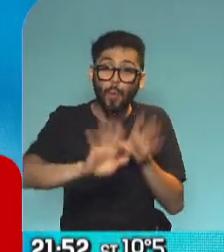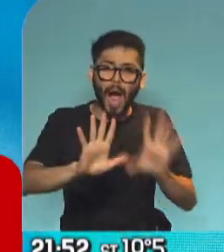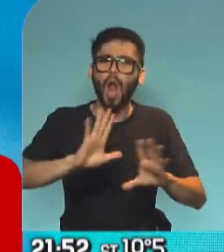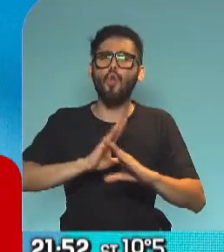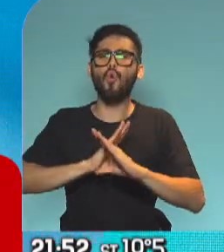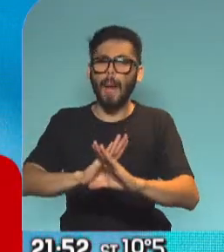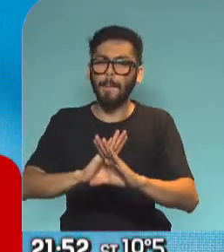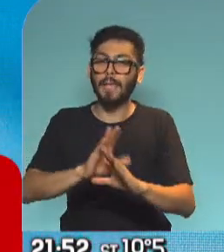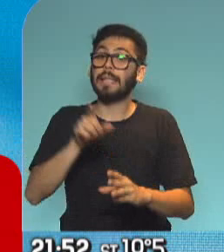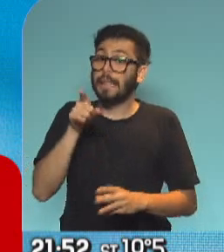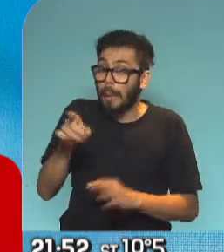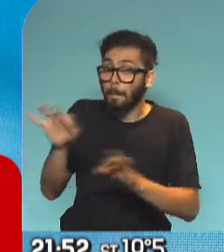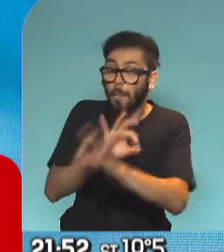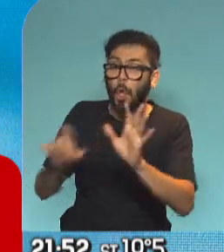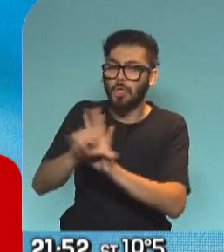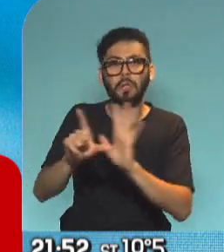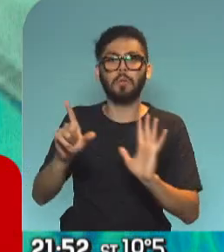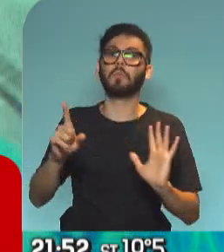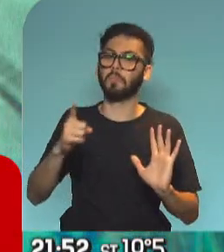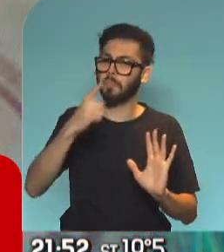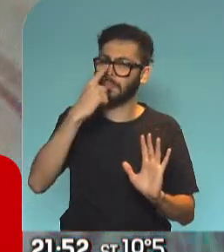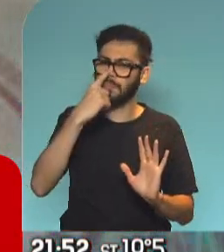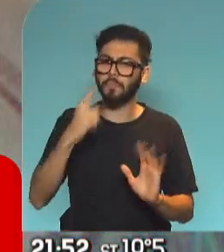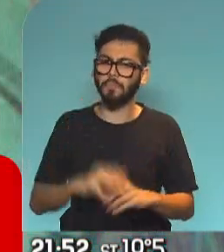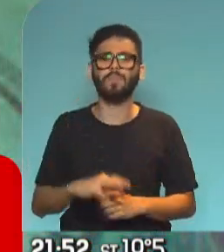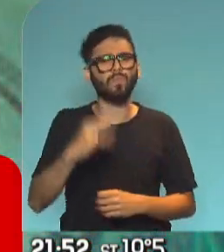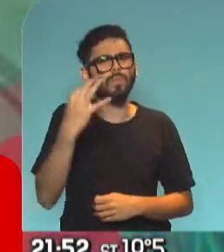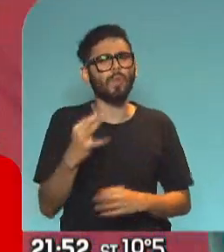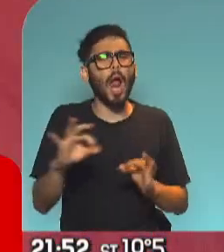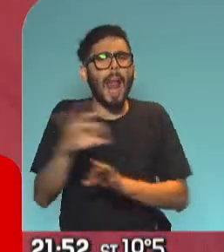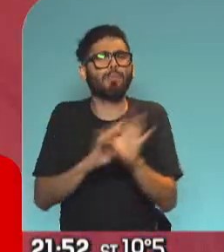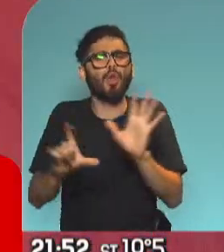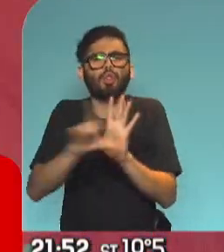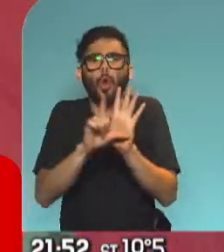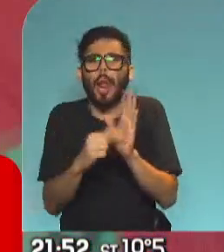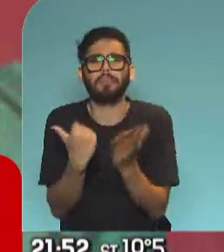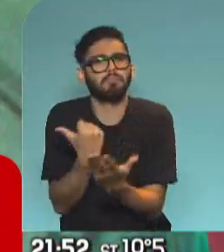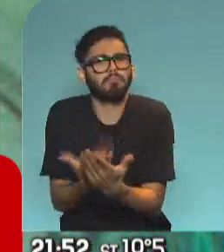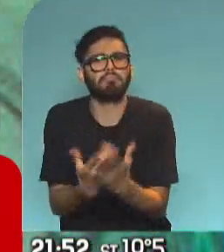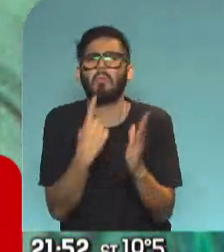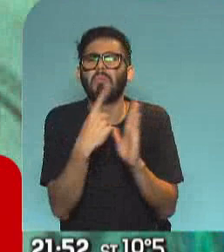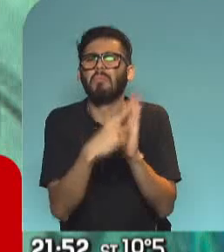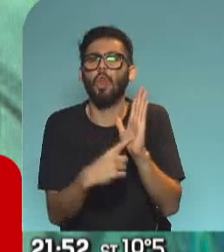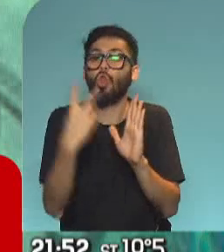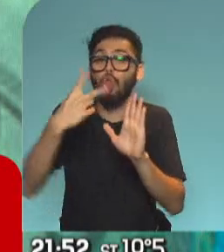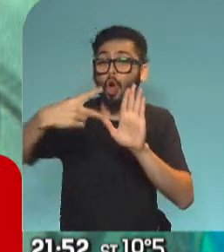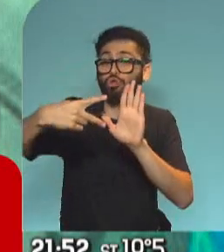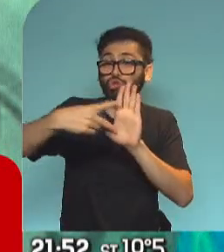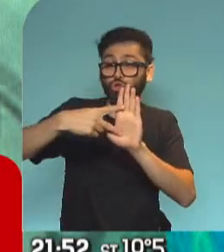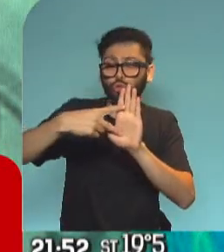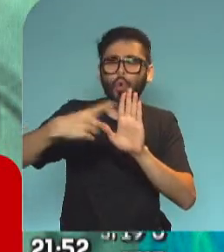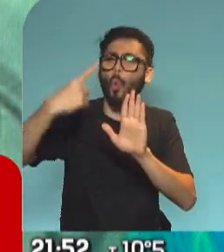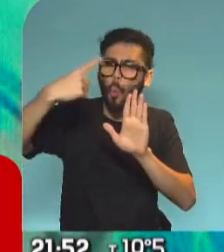bien vale este proyecto de ley. Claro, bueno, es un proyecto de ley que básicamente tiene dos artículos. Uno que dice que cualquier